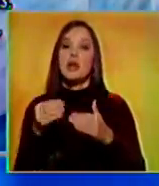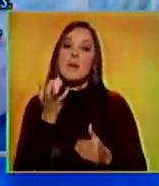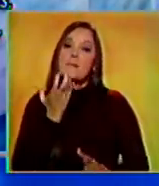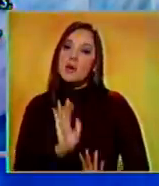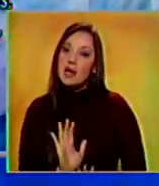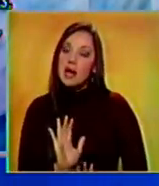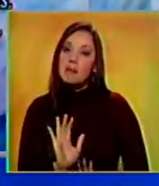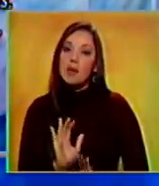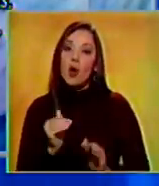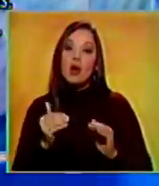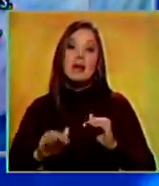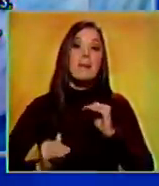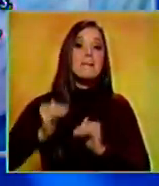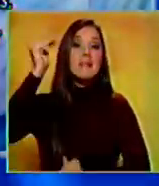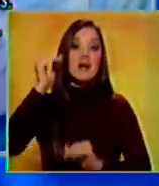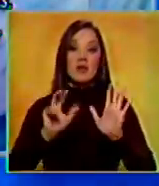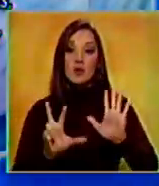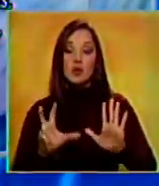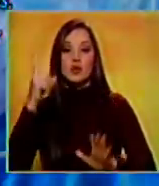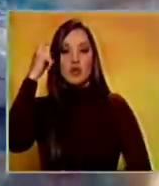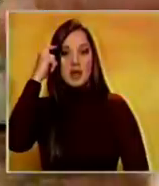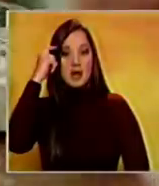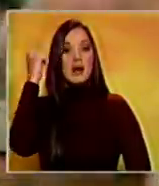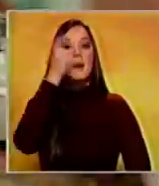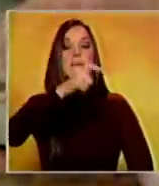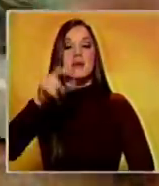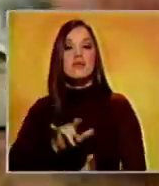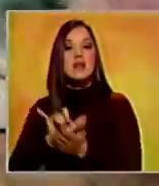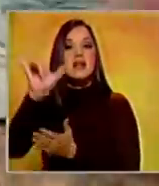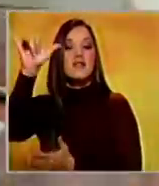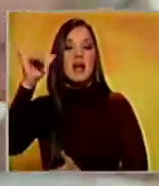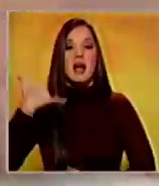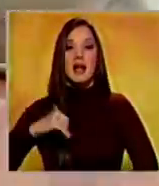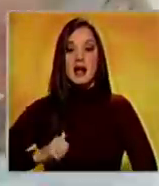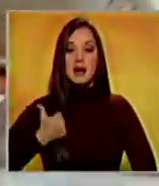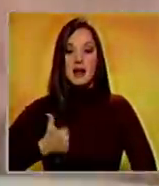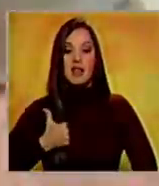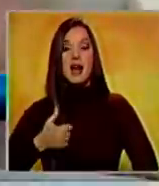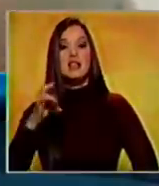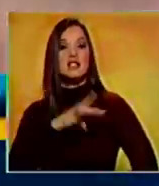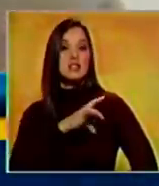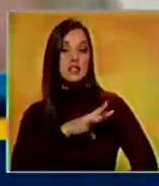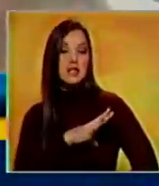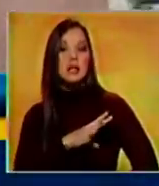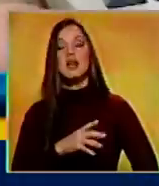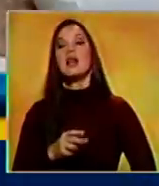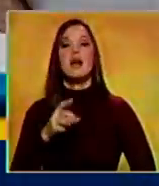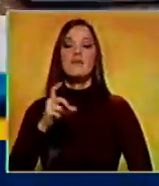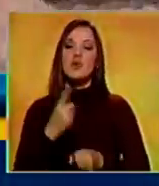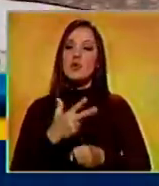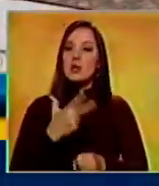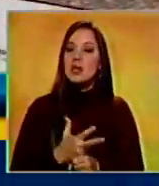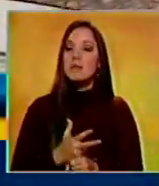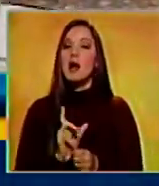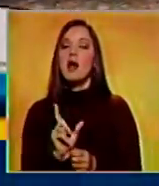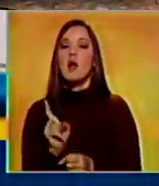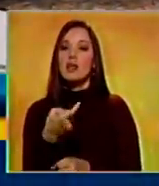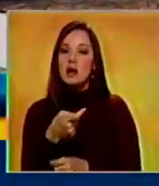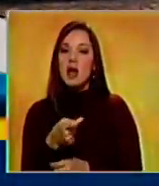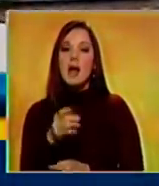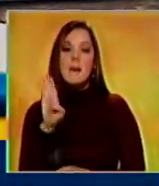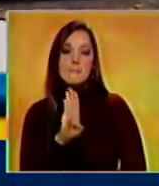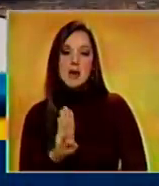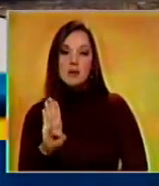estadía supera 8 días. Quienes viajen a Canadá, Chile, El Salvador, Guatemala, Honduras, Antigua y